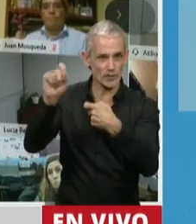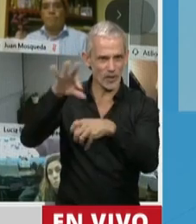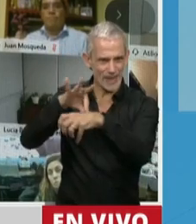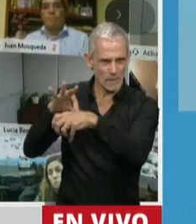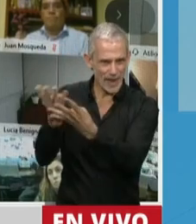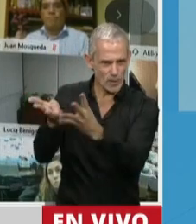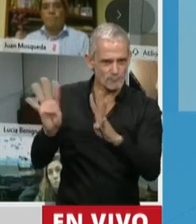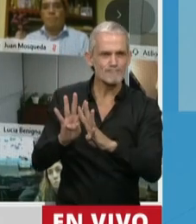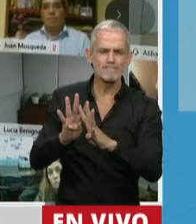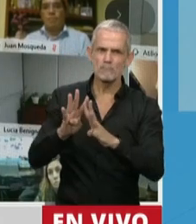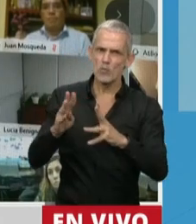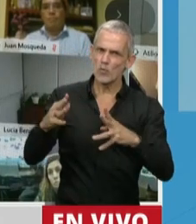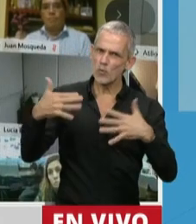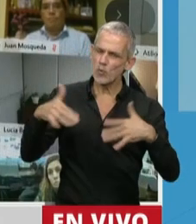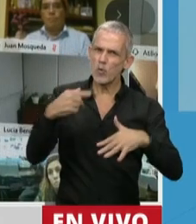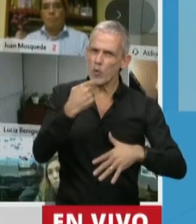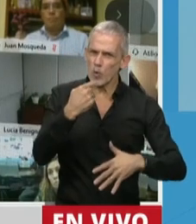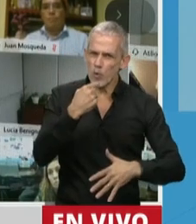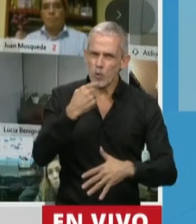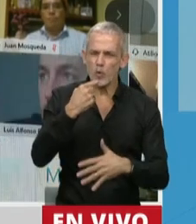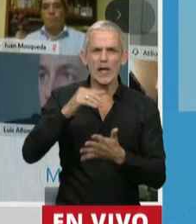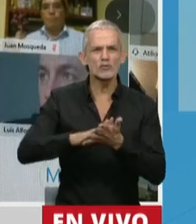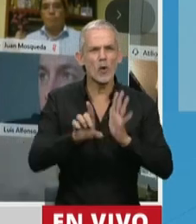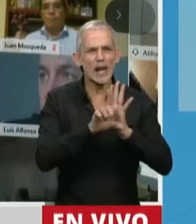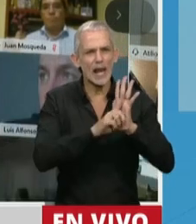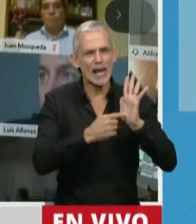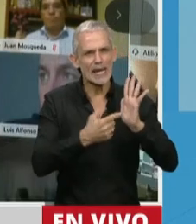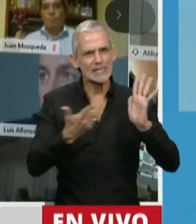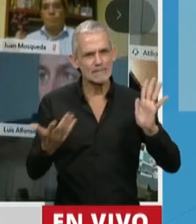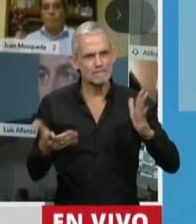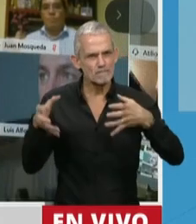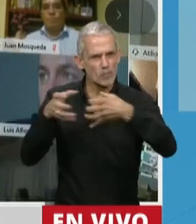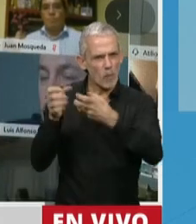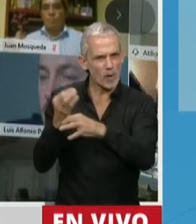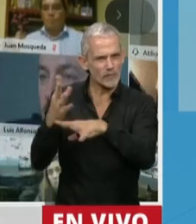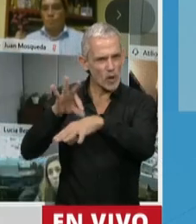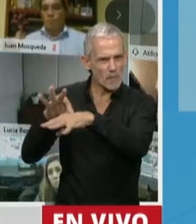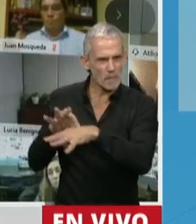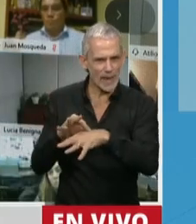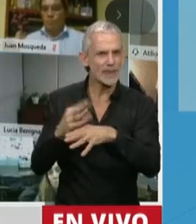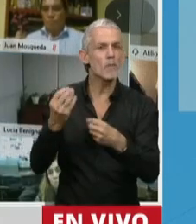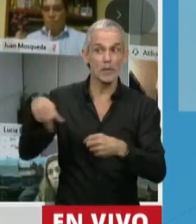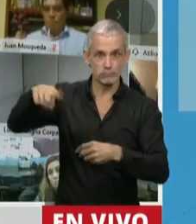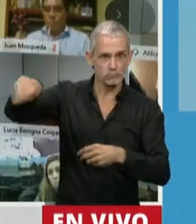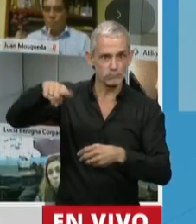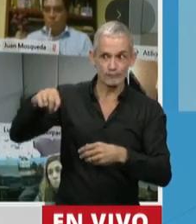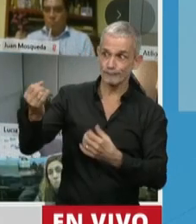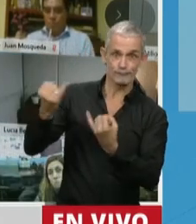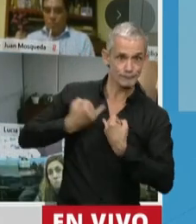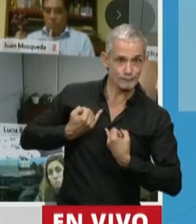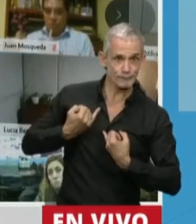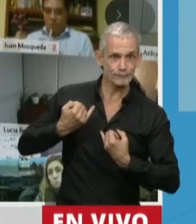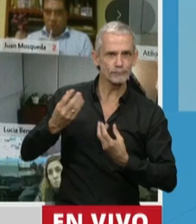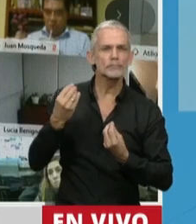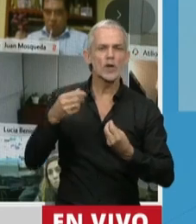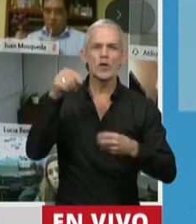planteado fuertes cuestionamientos a esta ley. ¿Y esto por qué lo digo? Porque ellos nos manifestaron que